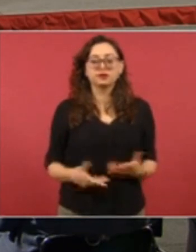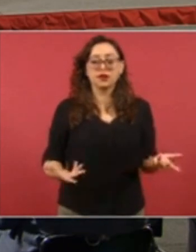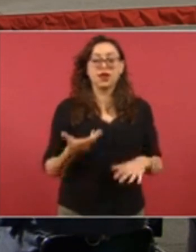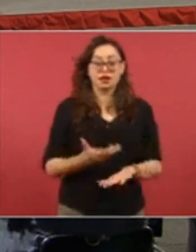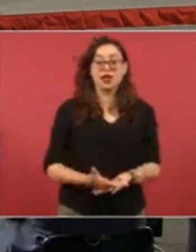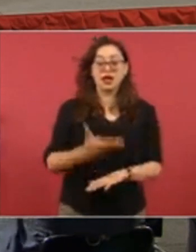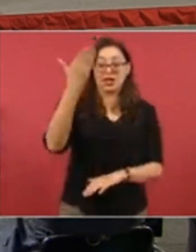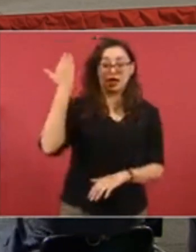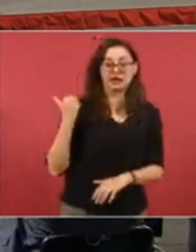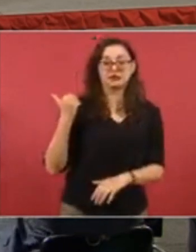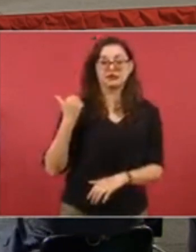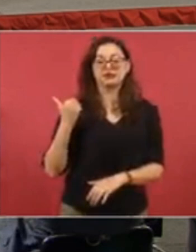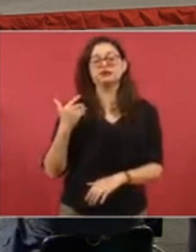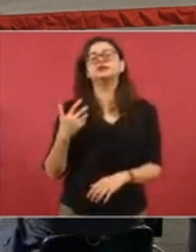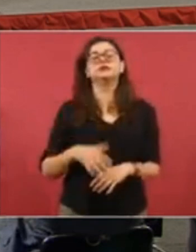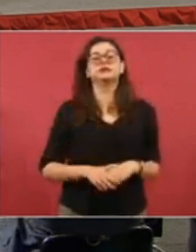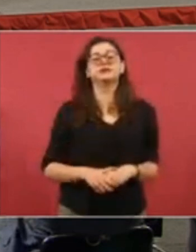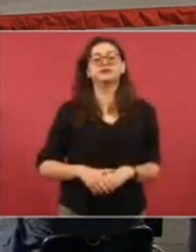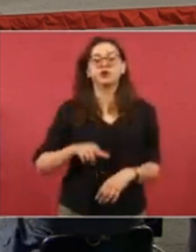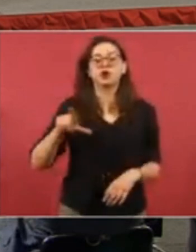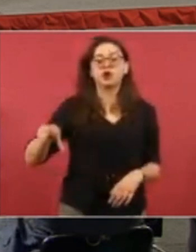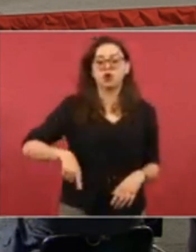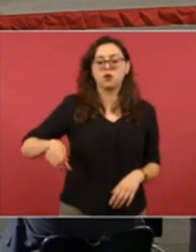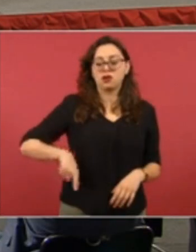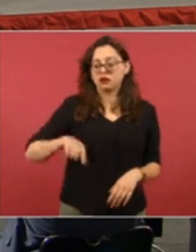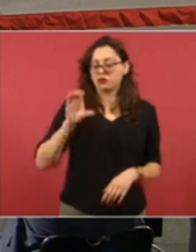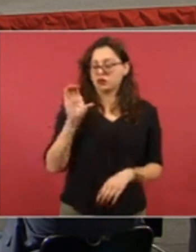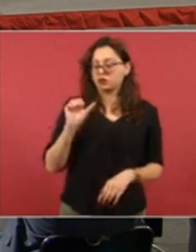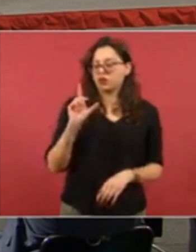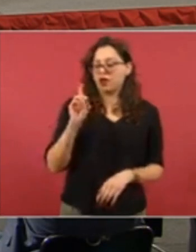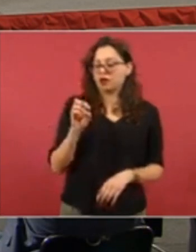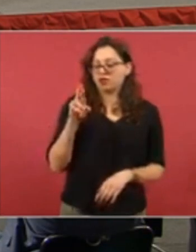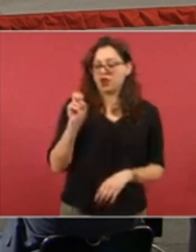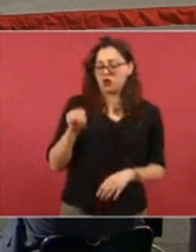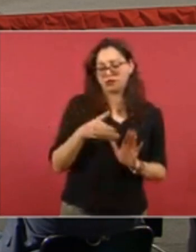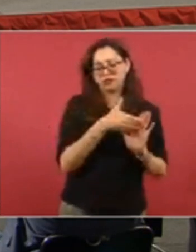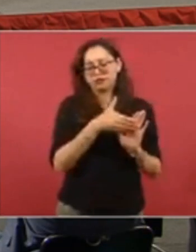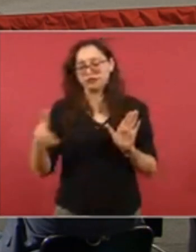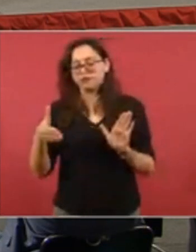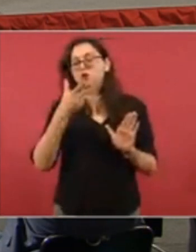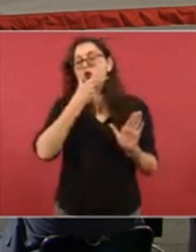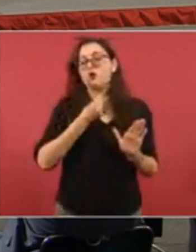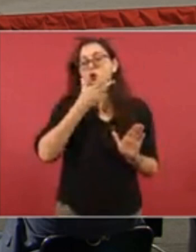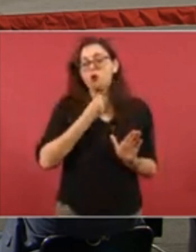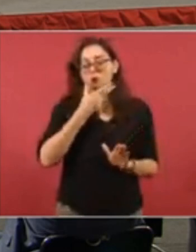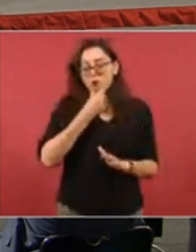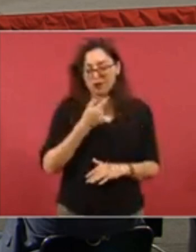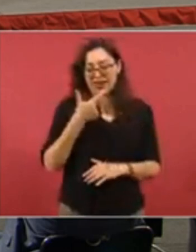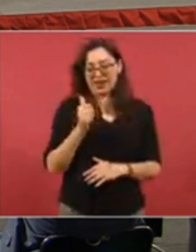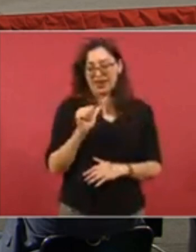de inteligencia, el de la DEA mexicana,